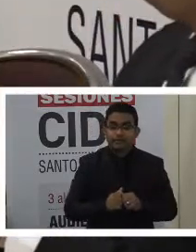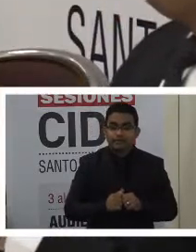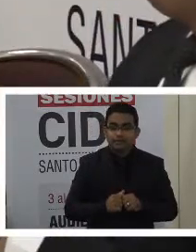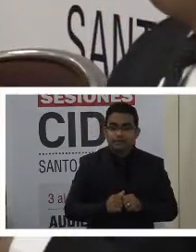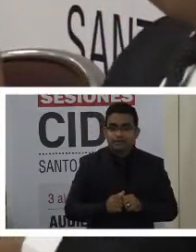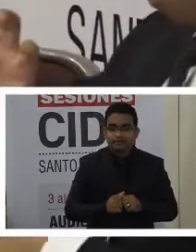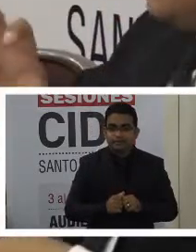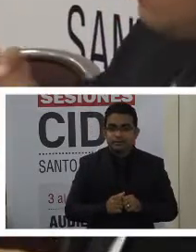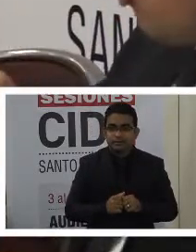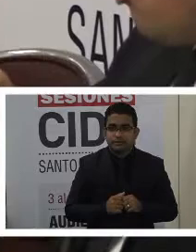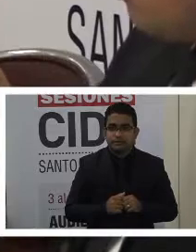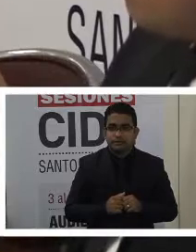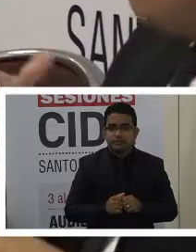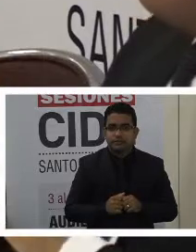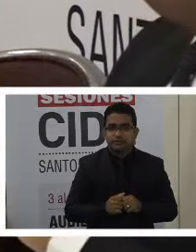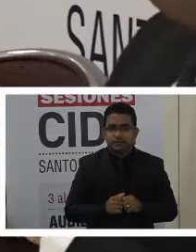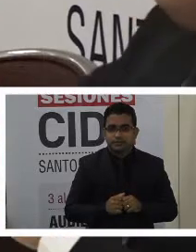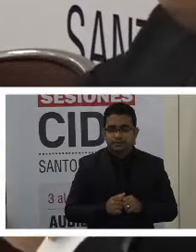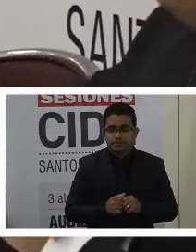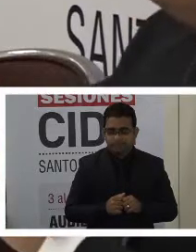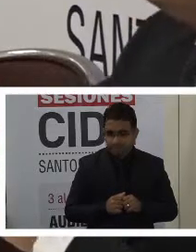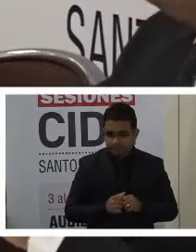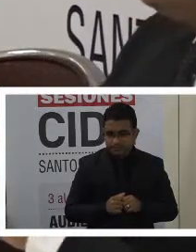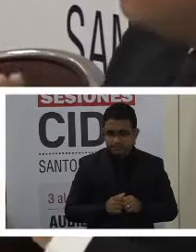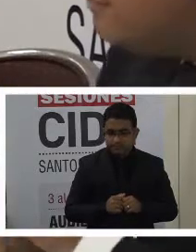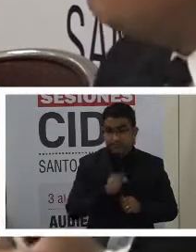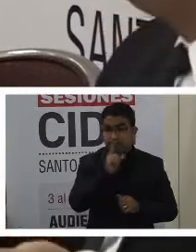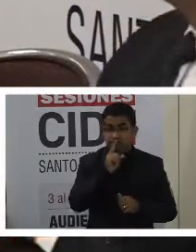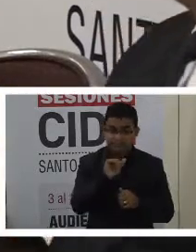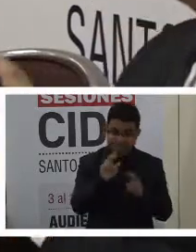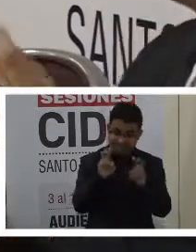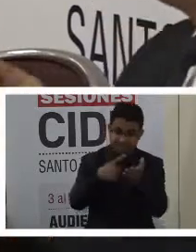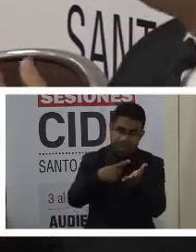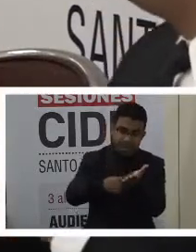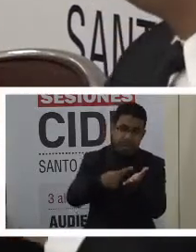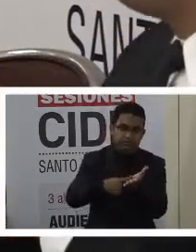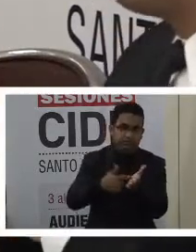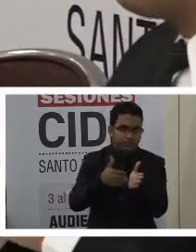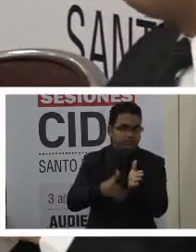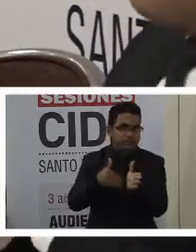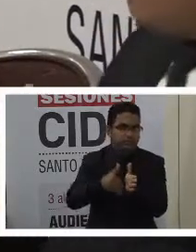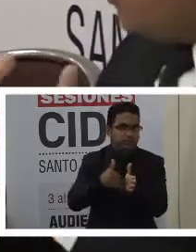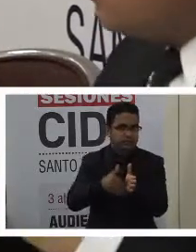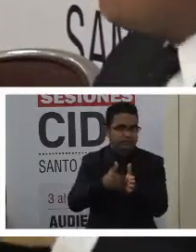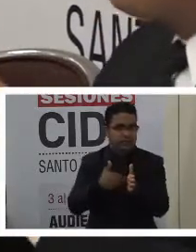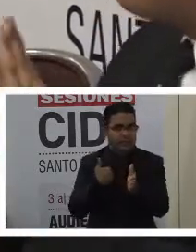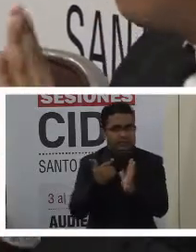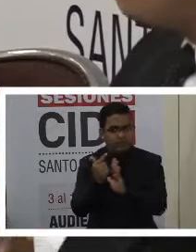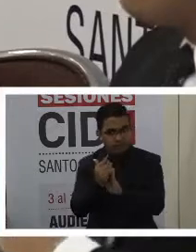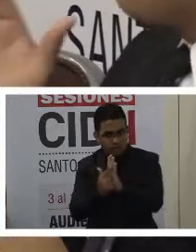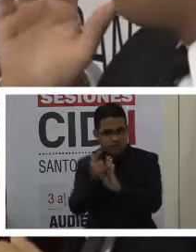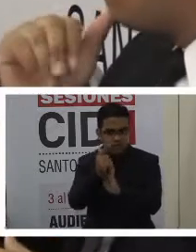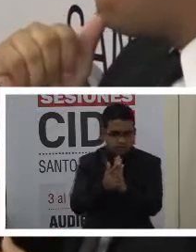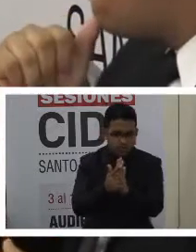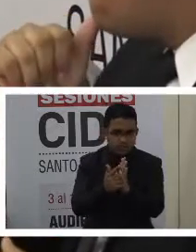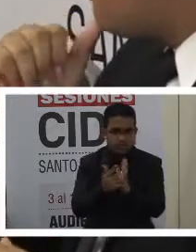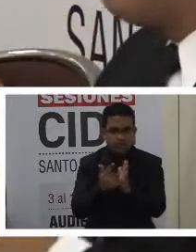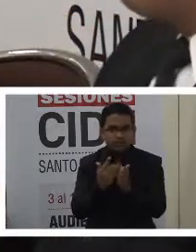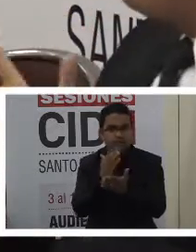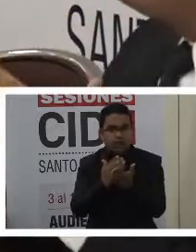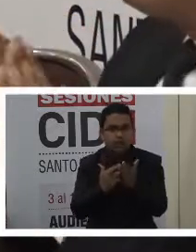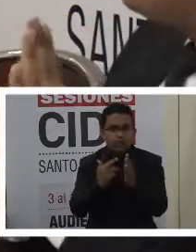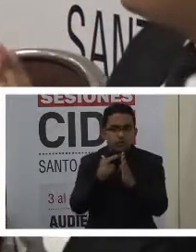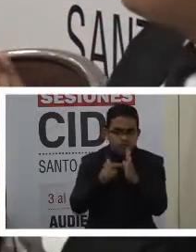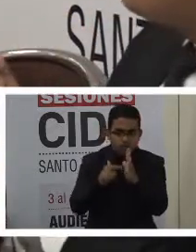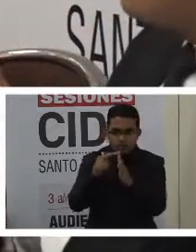está muy invisible y se discute mucho y menos hay desarrollo normativo al respecto. Y el desarrollo normativo